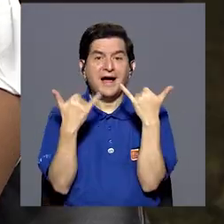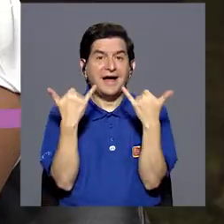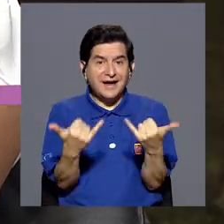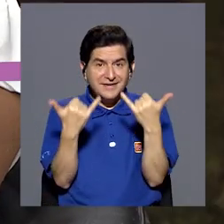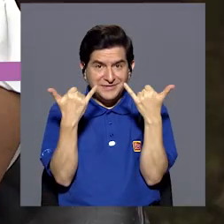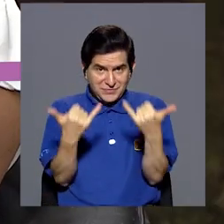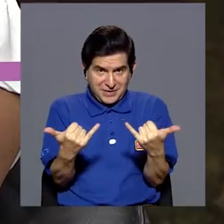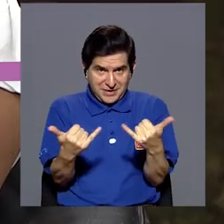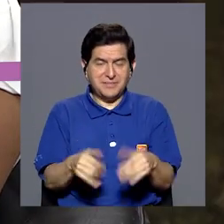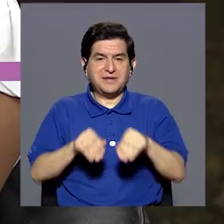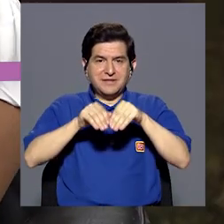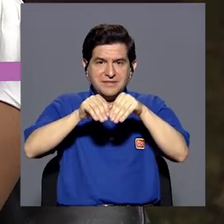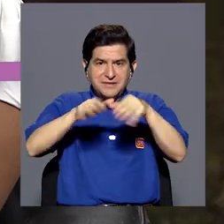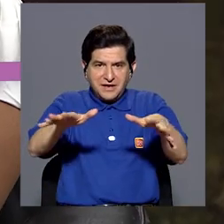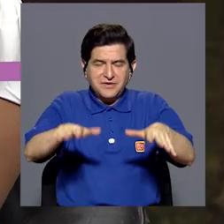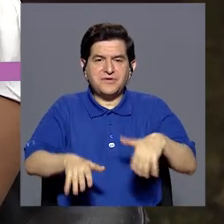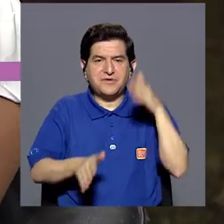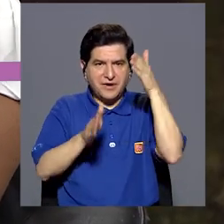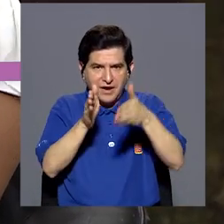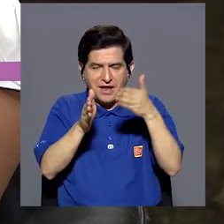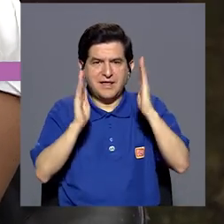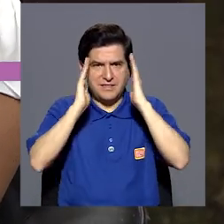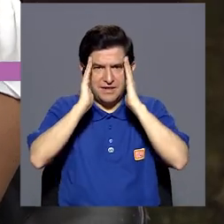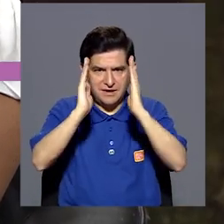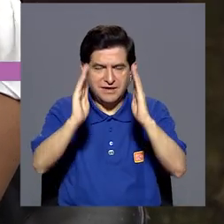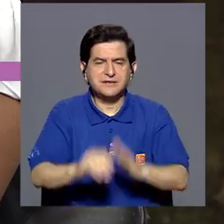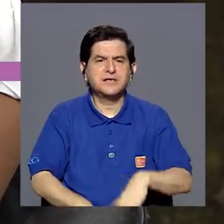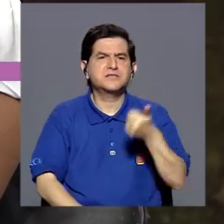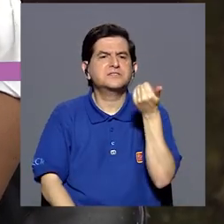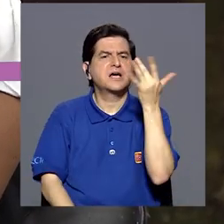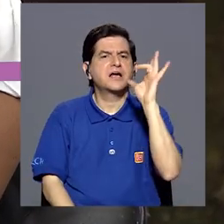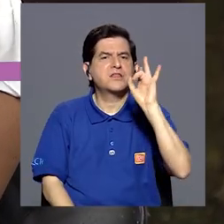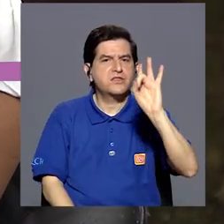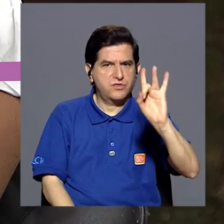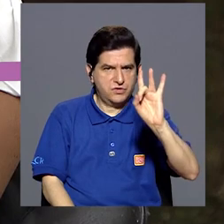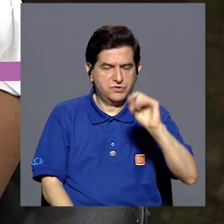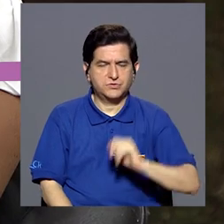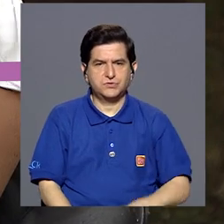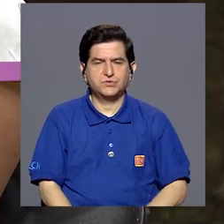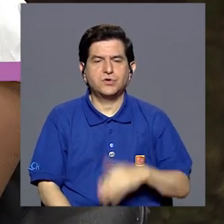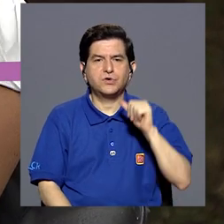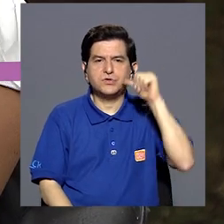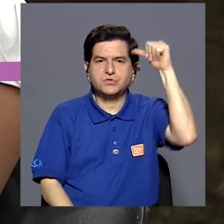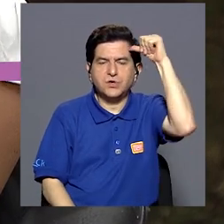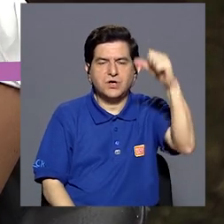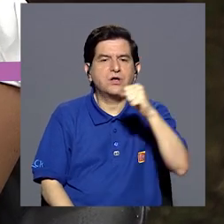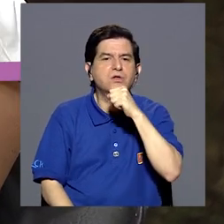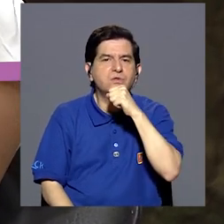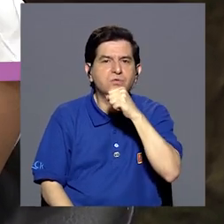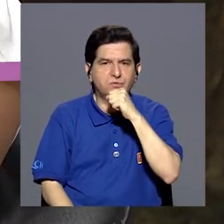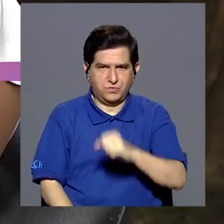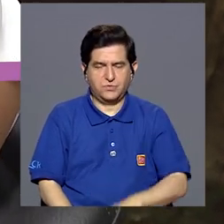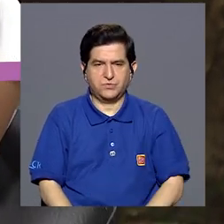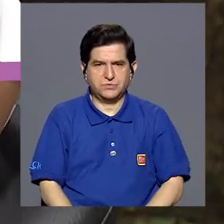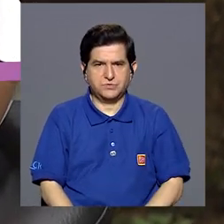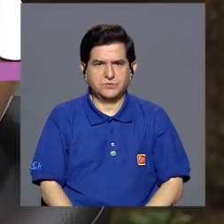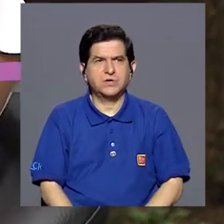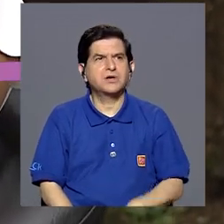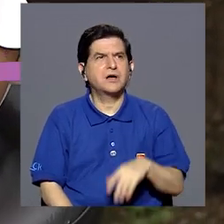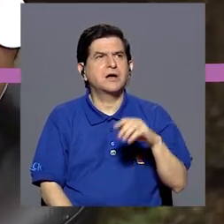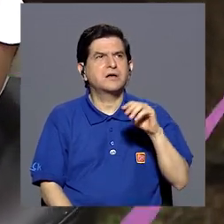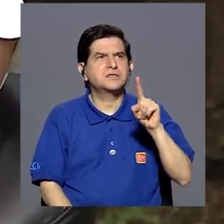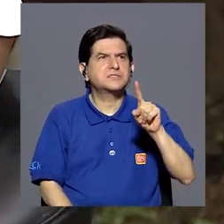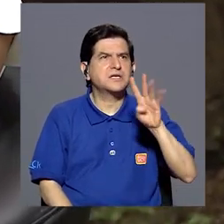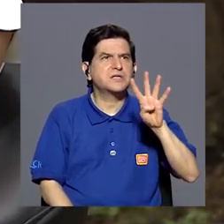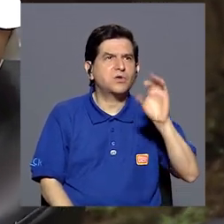Actualmente, por parte de la red de cuido, atendemos alrededor de 18 adultos mayores. Bueno, son